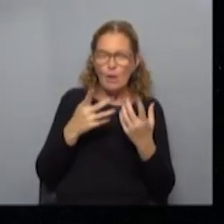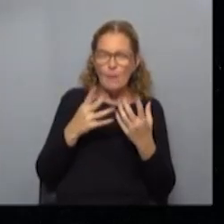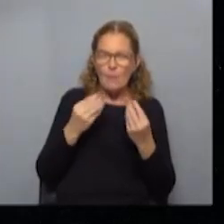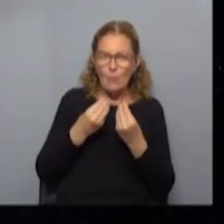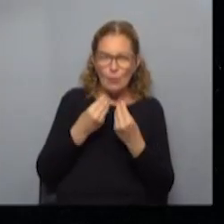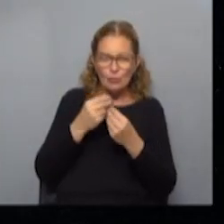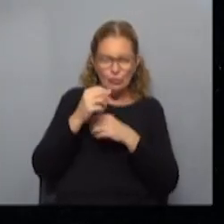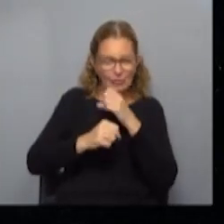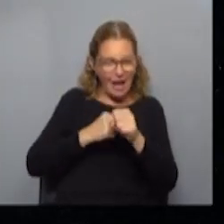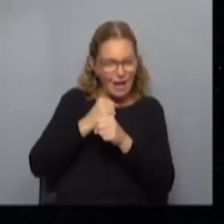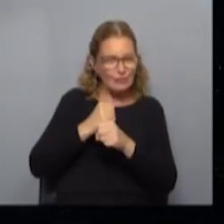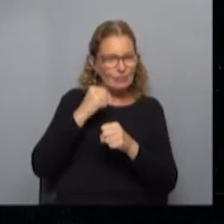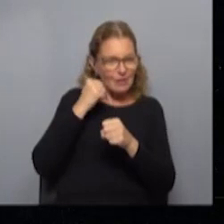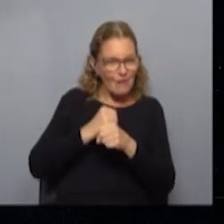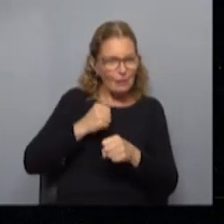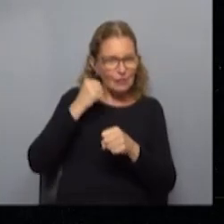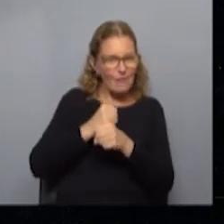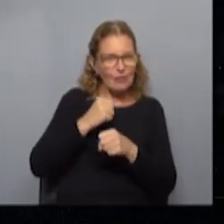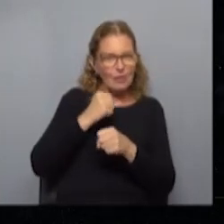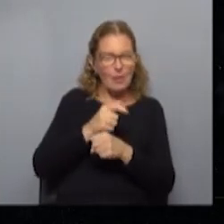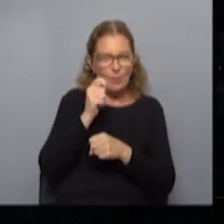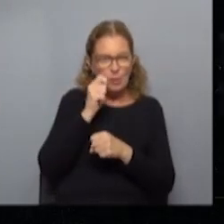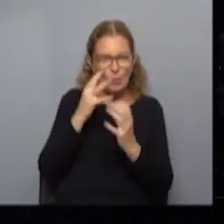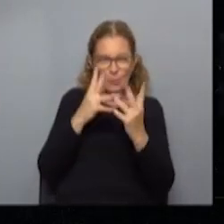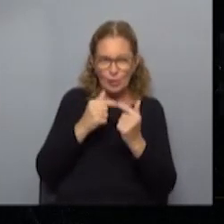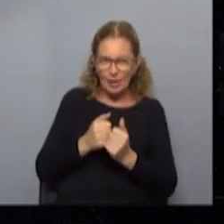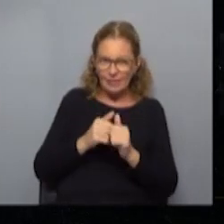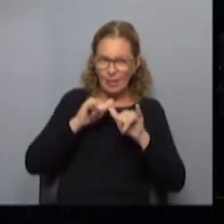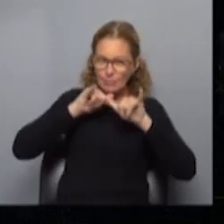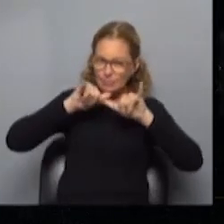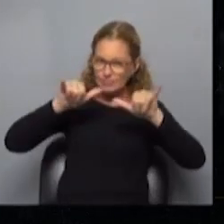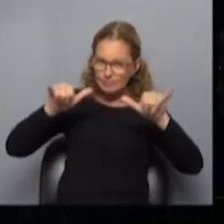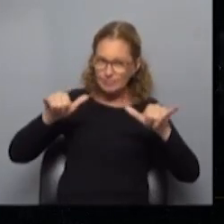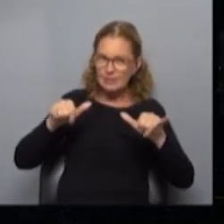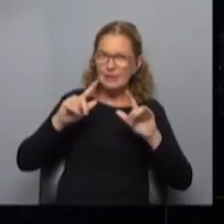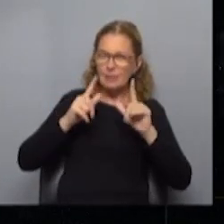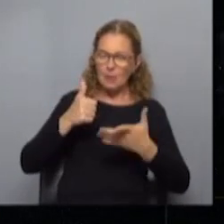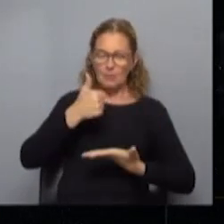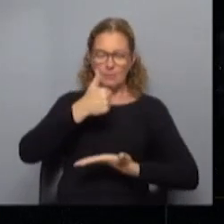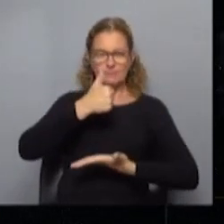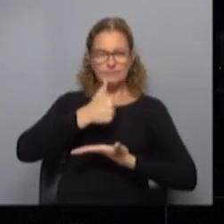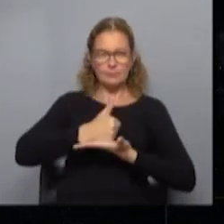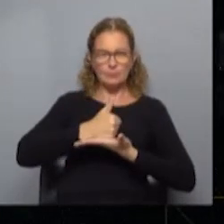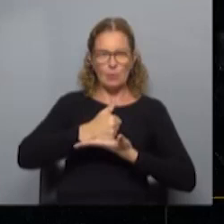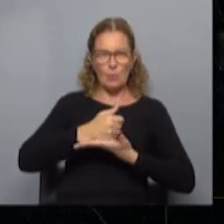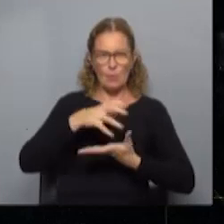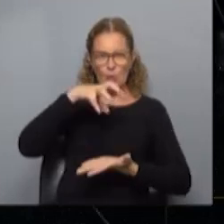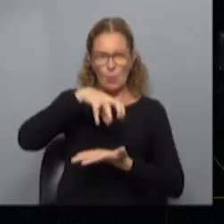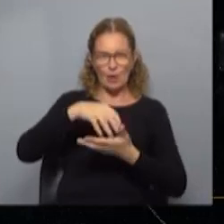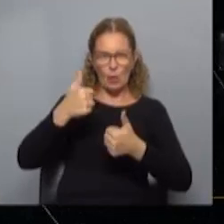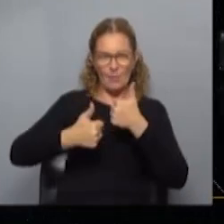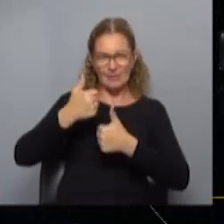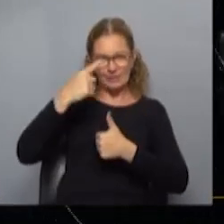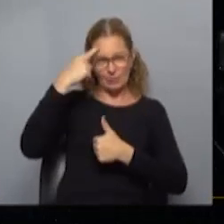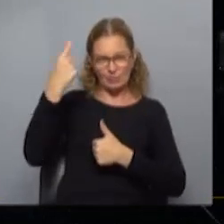muchos años de trabajo en el tema del turismo, con la organización, con la promoción y sobre todo con el posicionamiento como destino competitivo a nivel